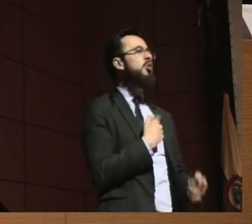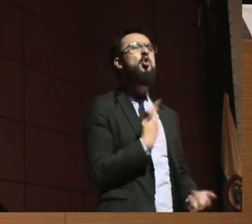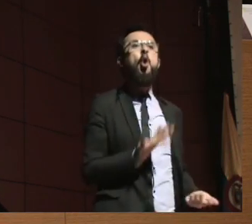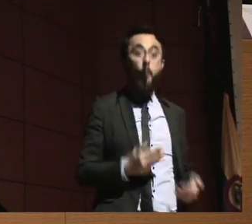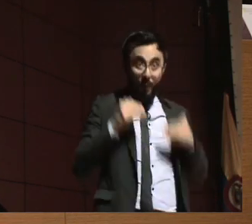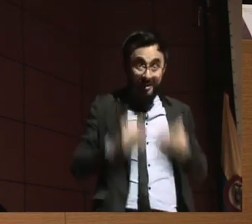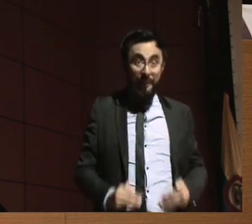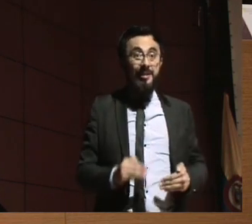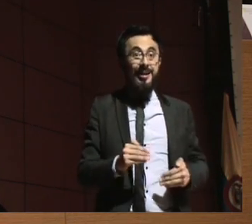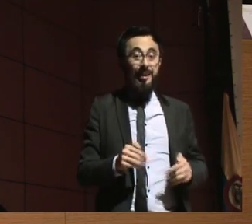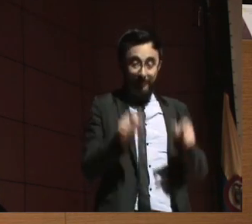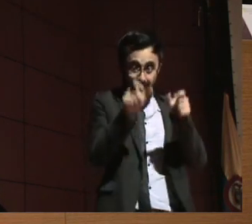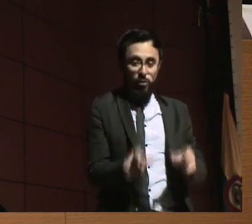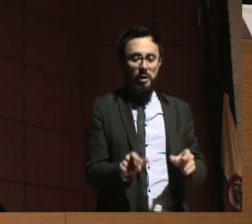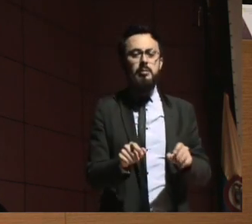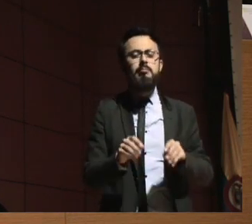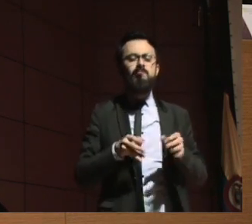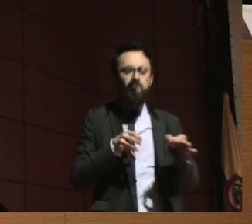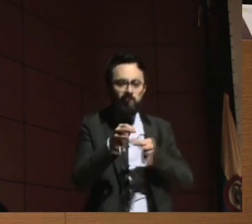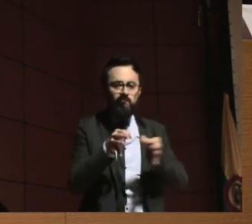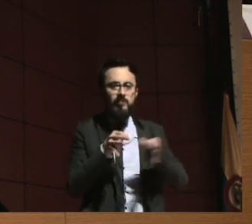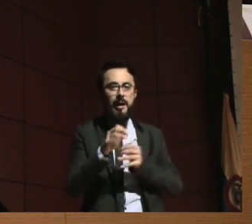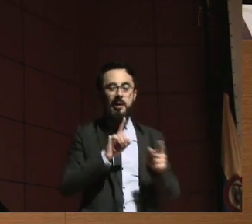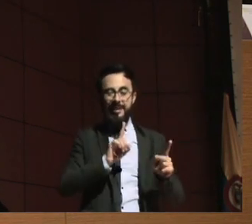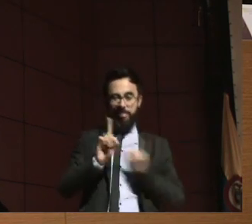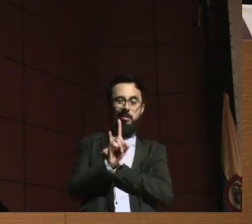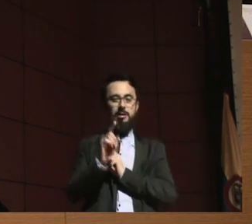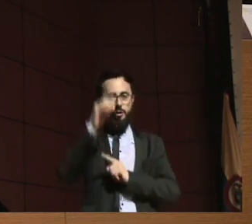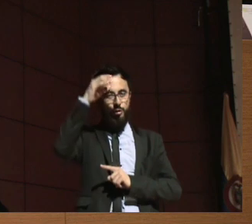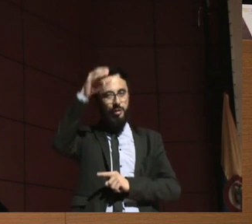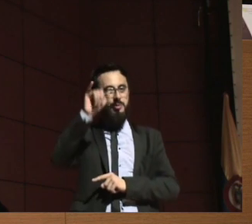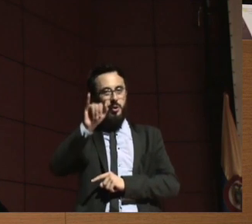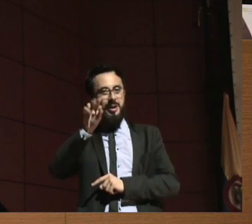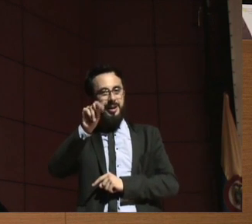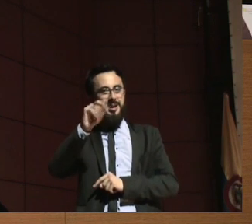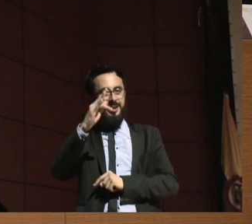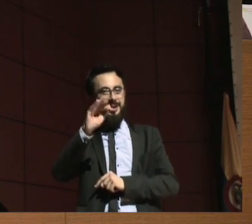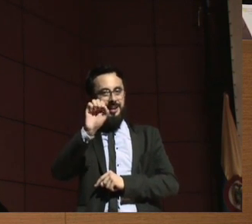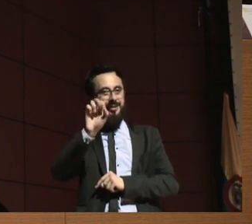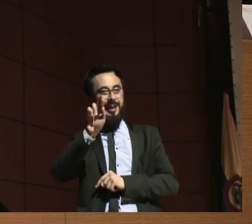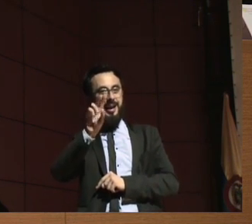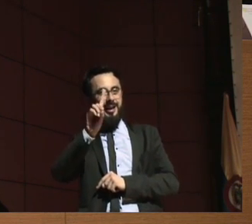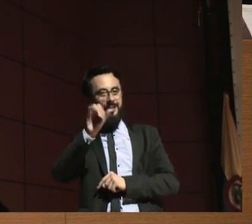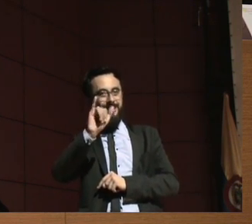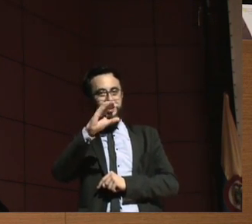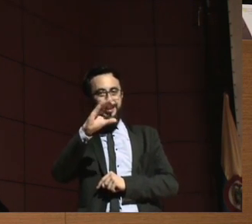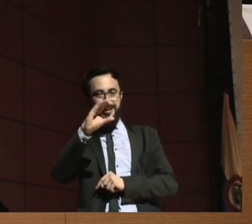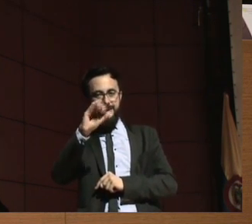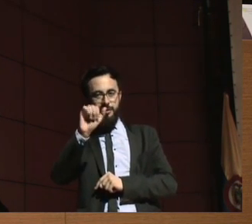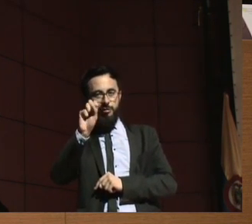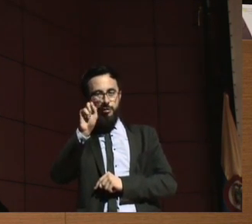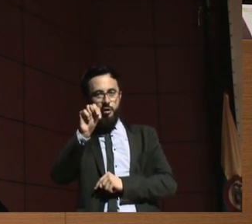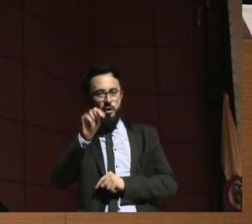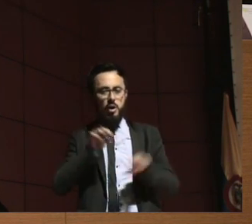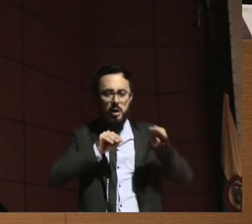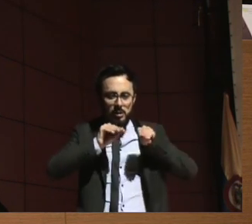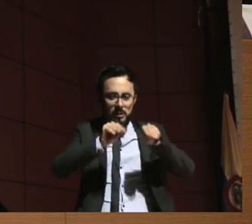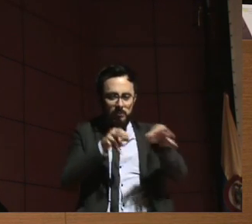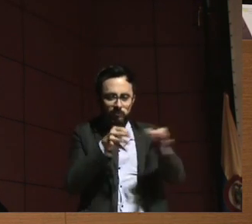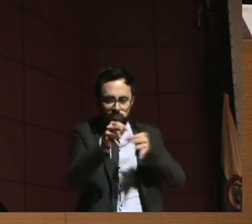discapacidad? Y claro, claro que sí. Con el proyecto de Profamilia, con el que estamos trabajando con Asdaun,